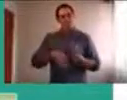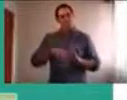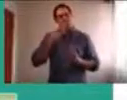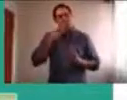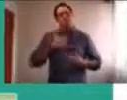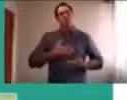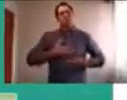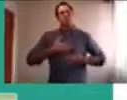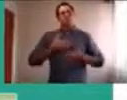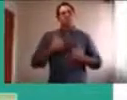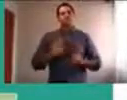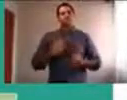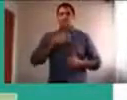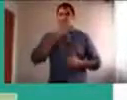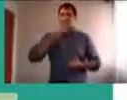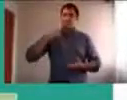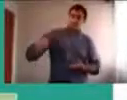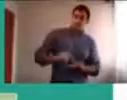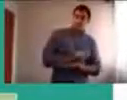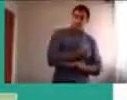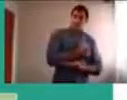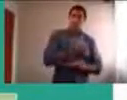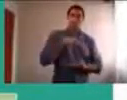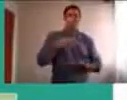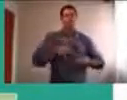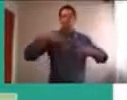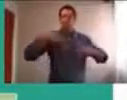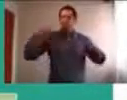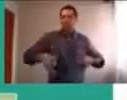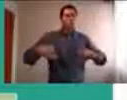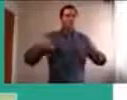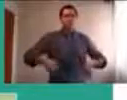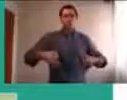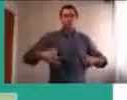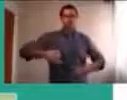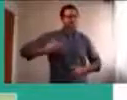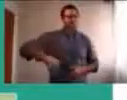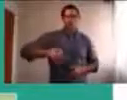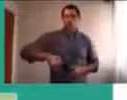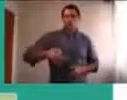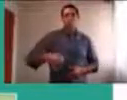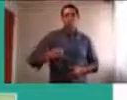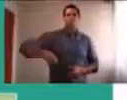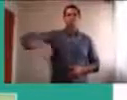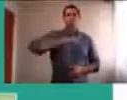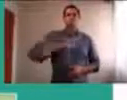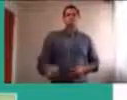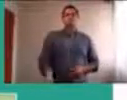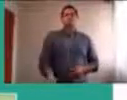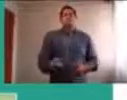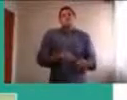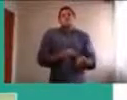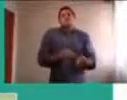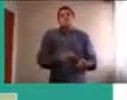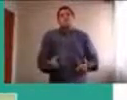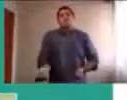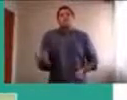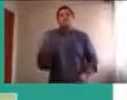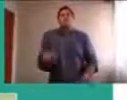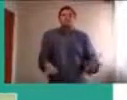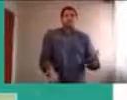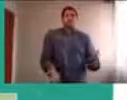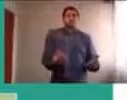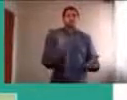emoción, que es esperable, que aparezca un montón, en este momento, porque más allá, que puntualmente, puede que no le salga, o alguna tarea,